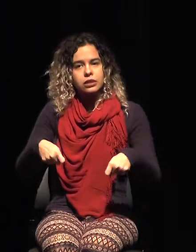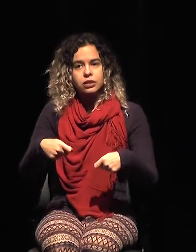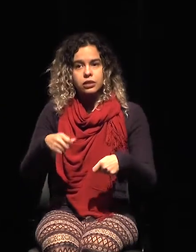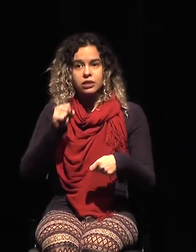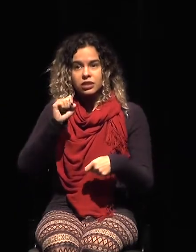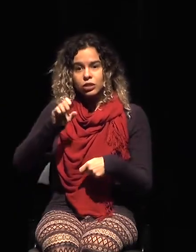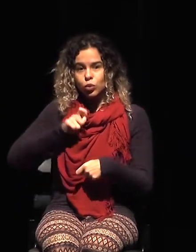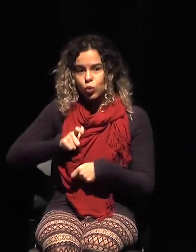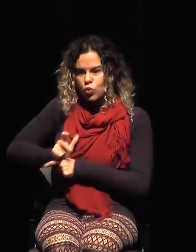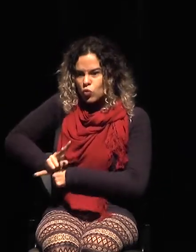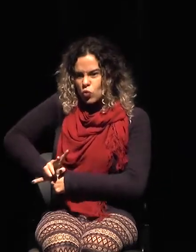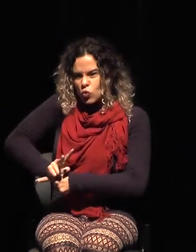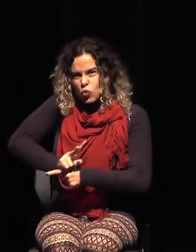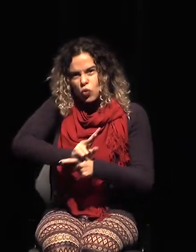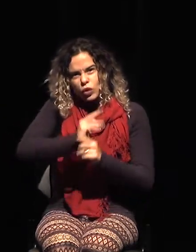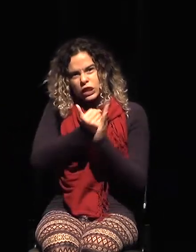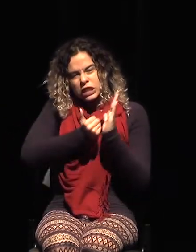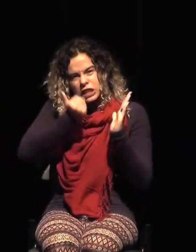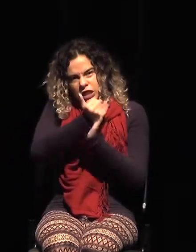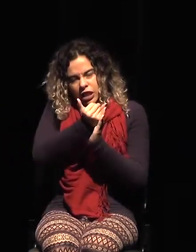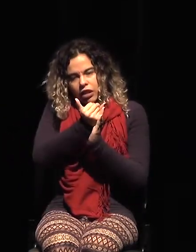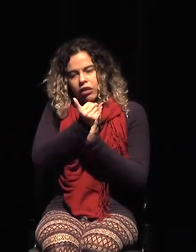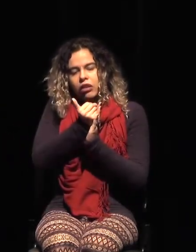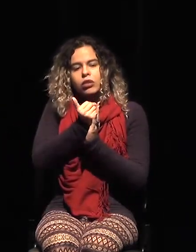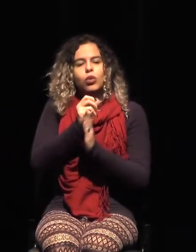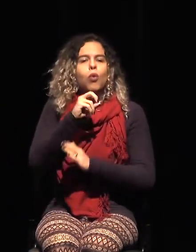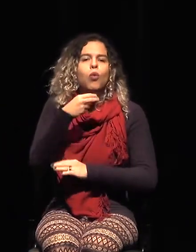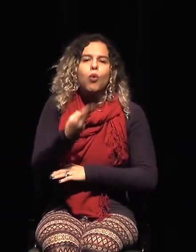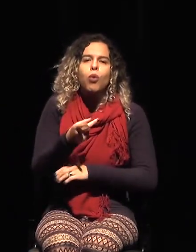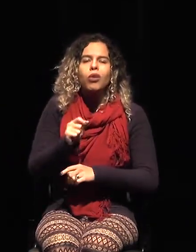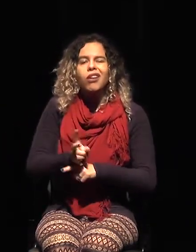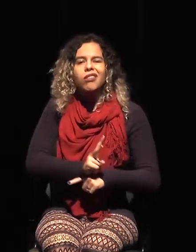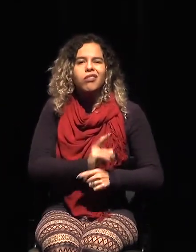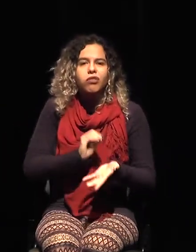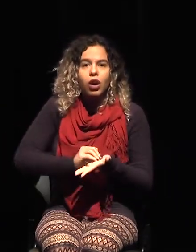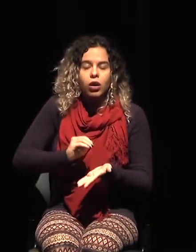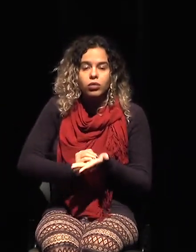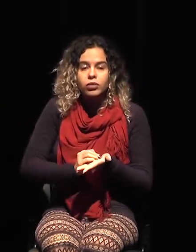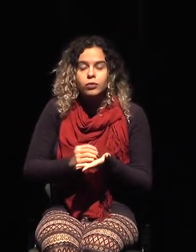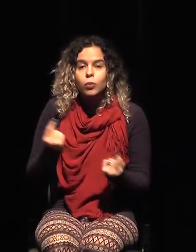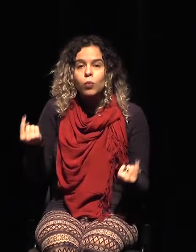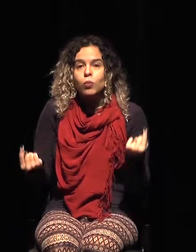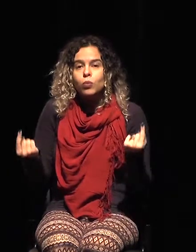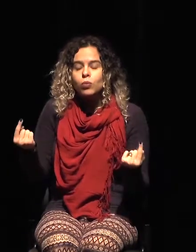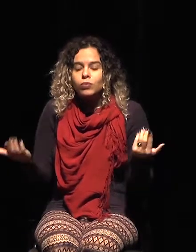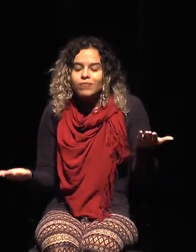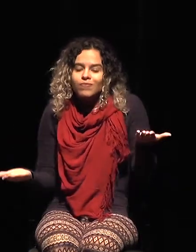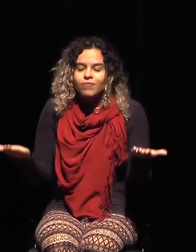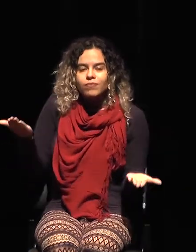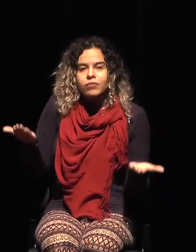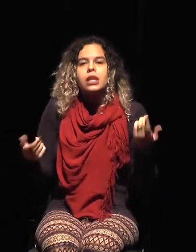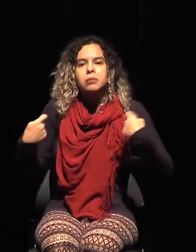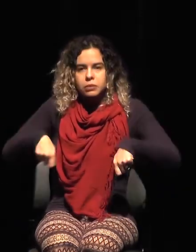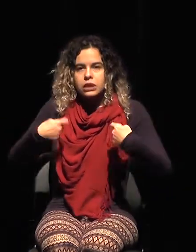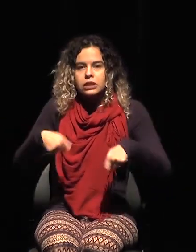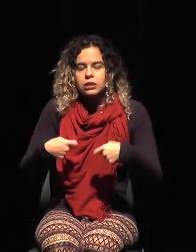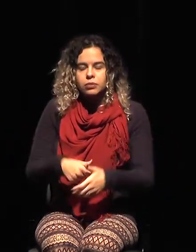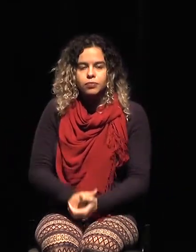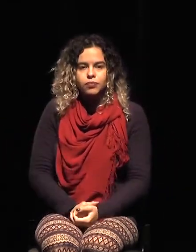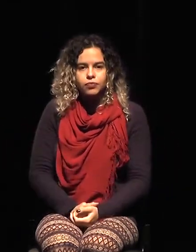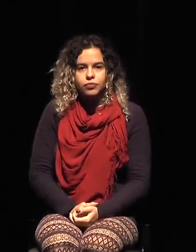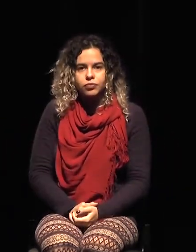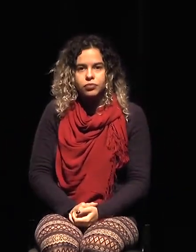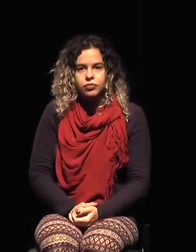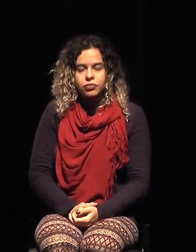mitigación de control que es algo que eventualmente hay que encontrarlo. Quiero que también la ponente que